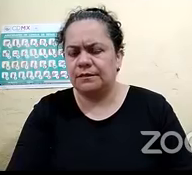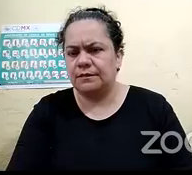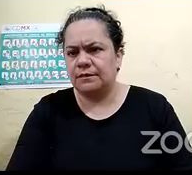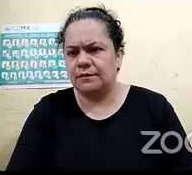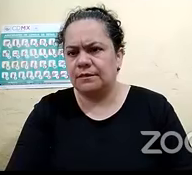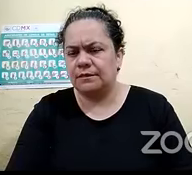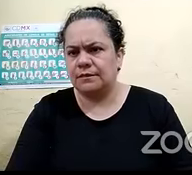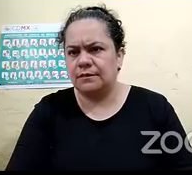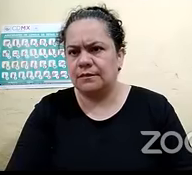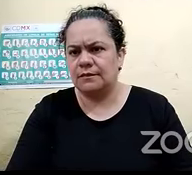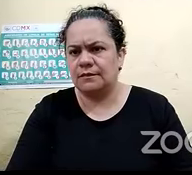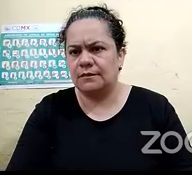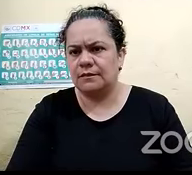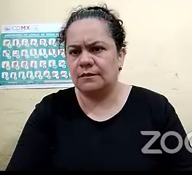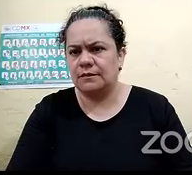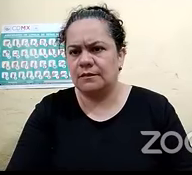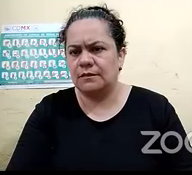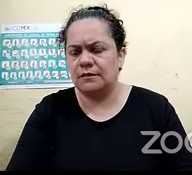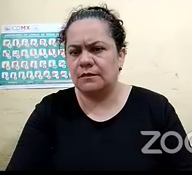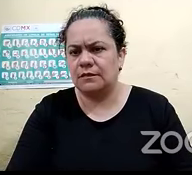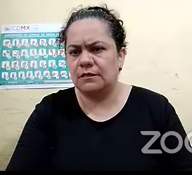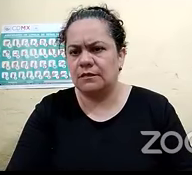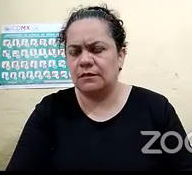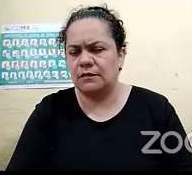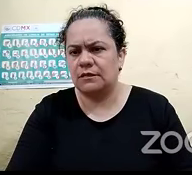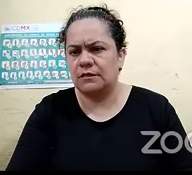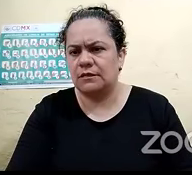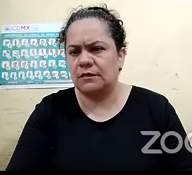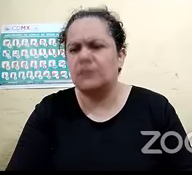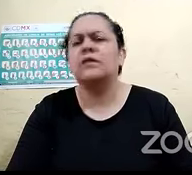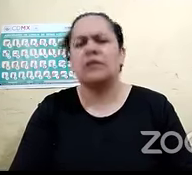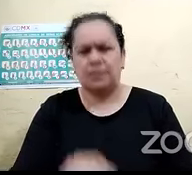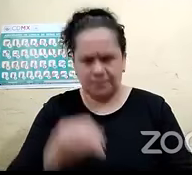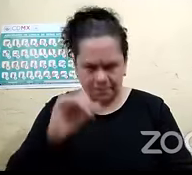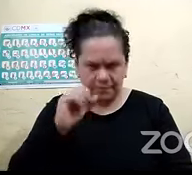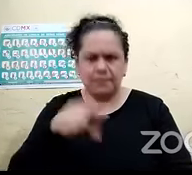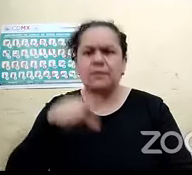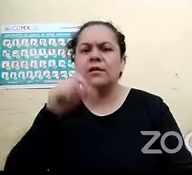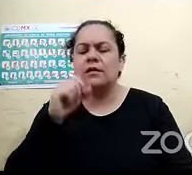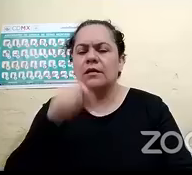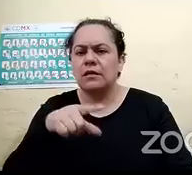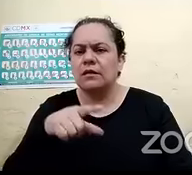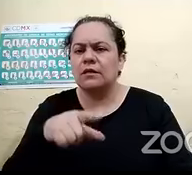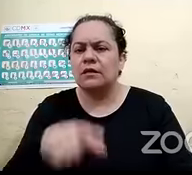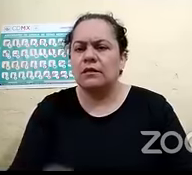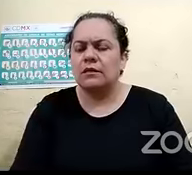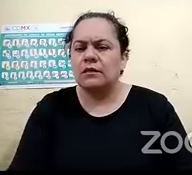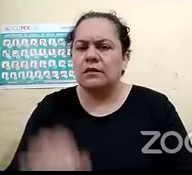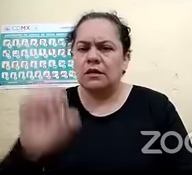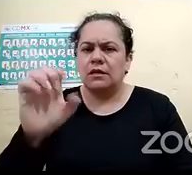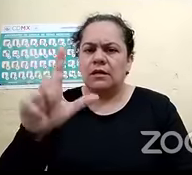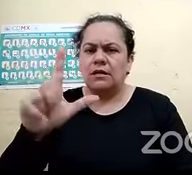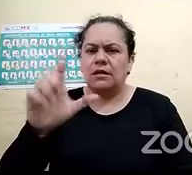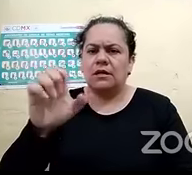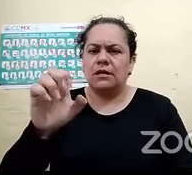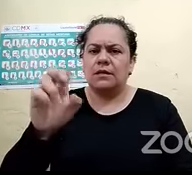hay elevadores también con los pisos en braille